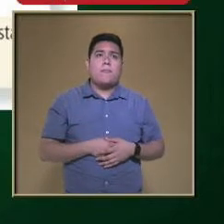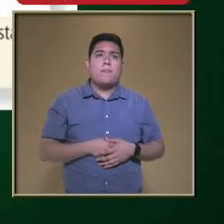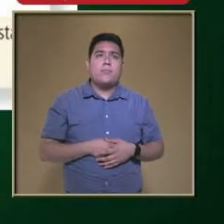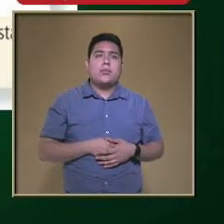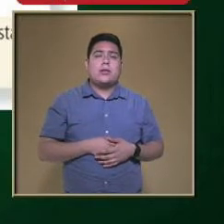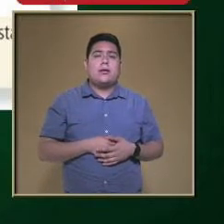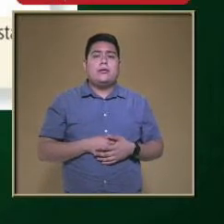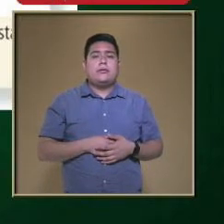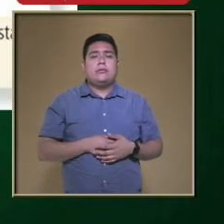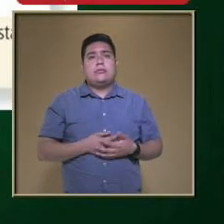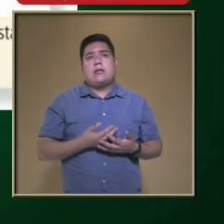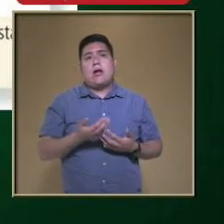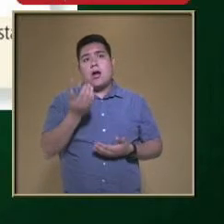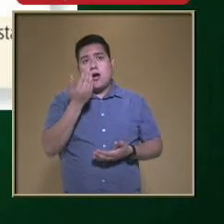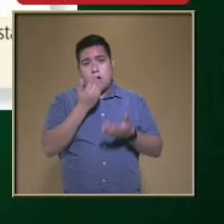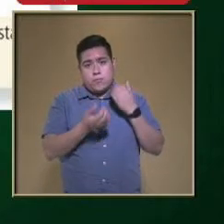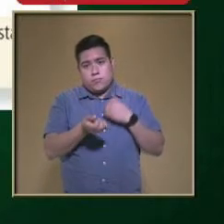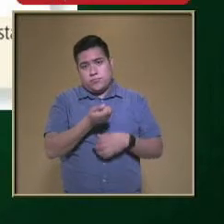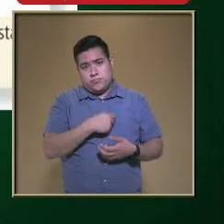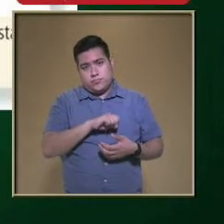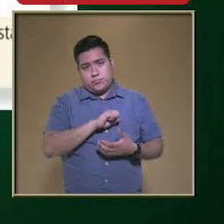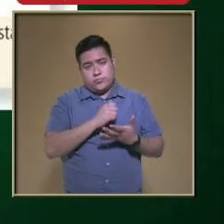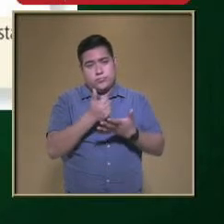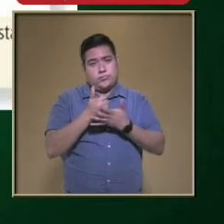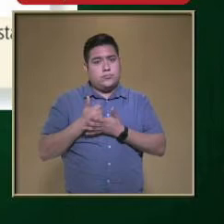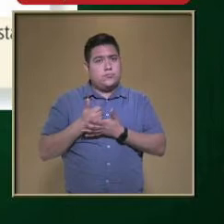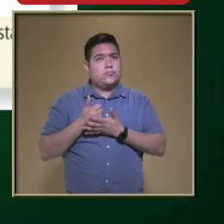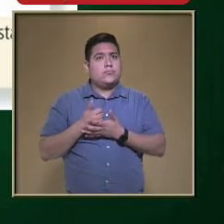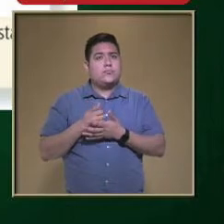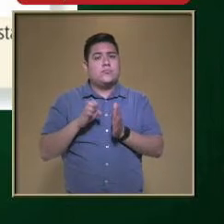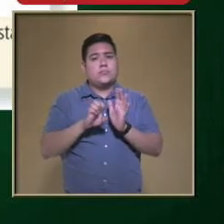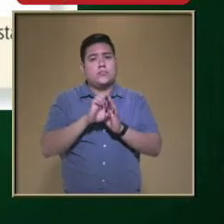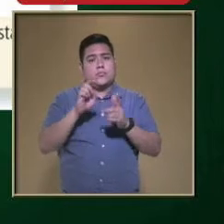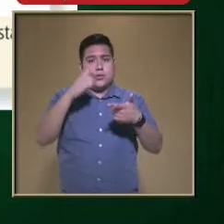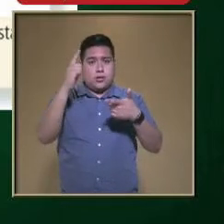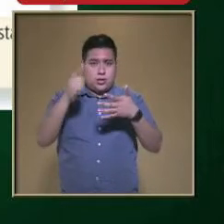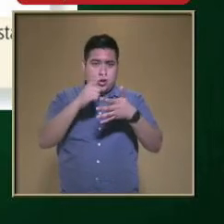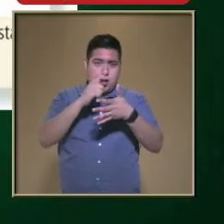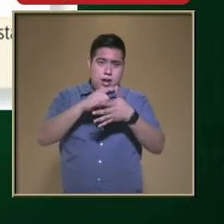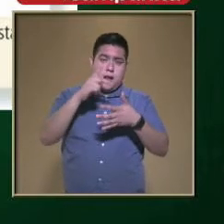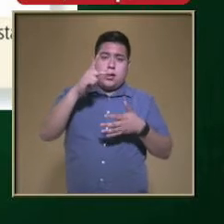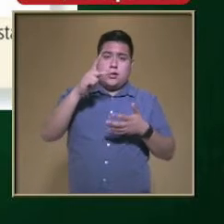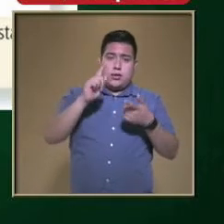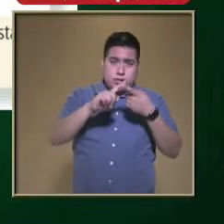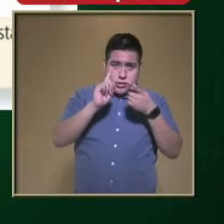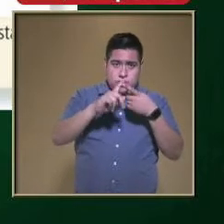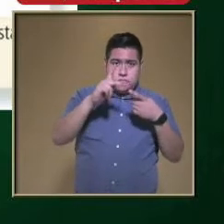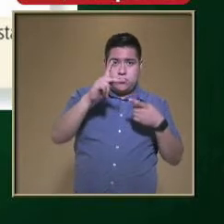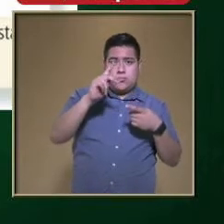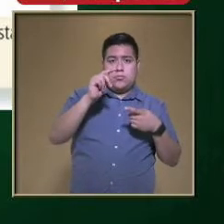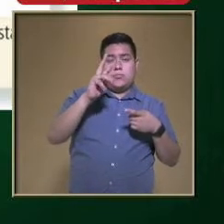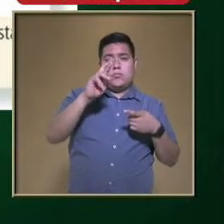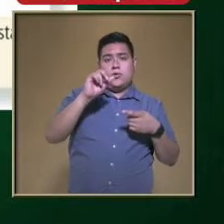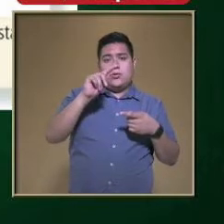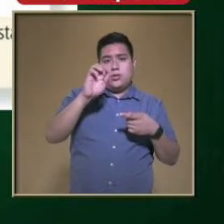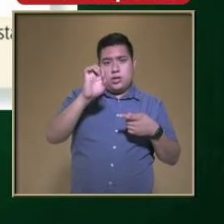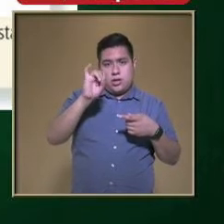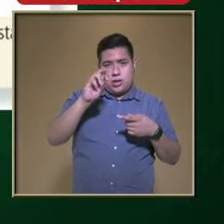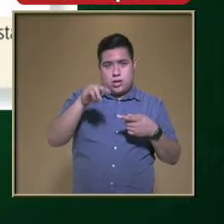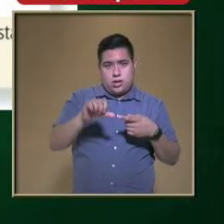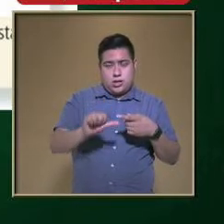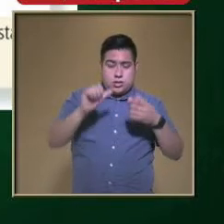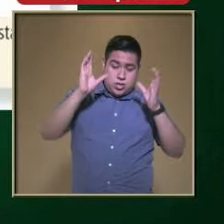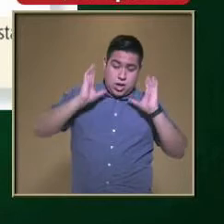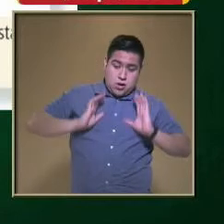nutrimentos En este caso Por ejemplo Las proteínas Que hemos ingerido Que forman parte De nuestra estructura Es decir De las partes Del